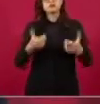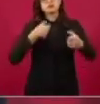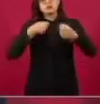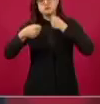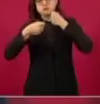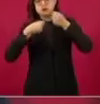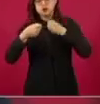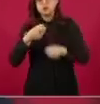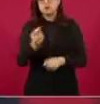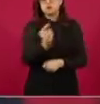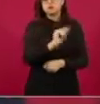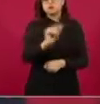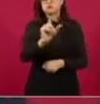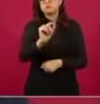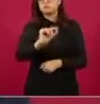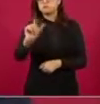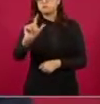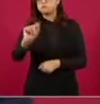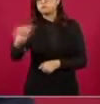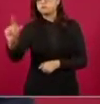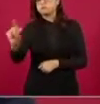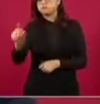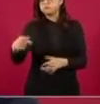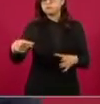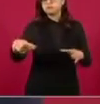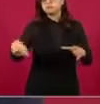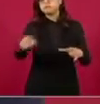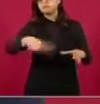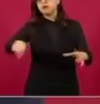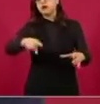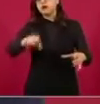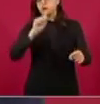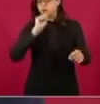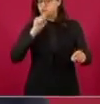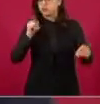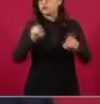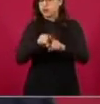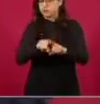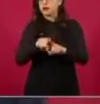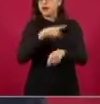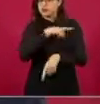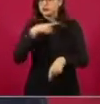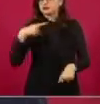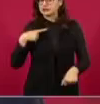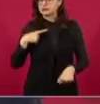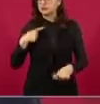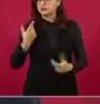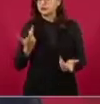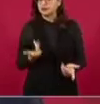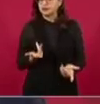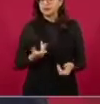famosos, para llamarlos de alguna manera, porque representan